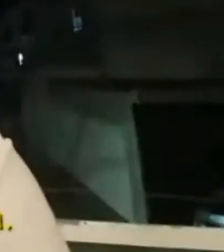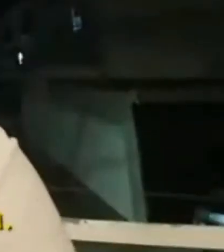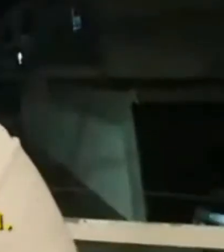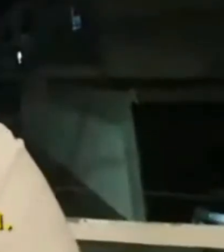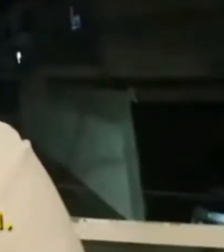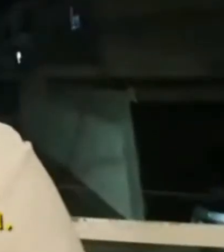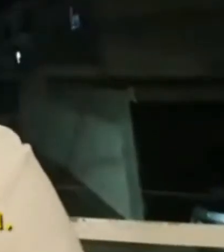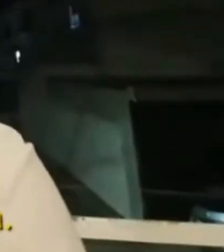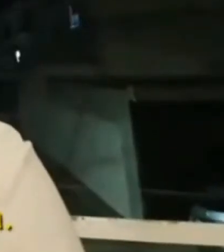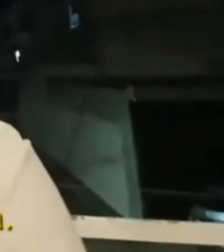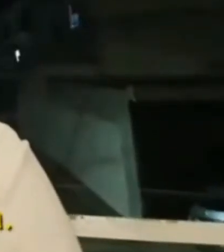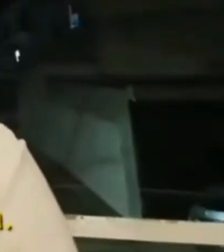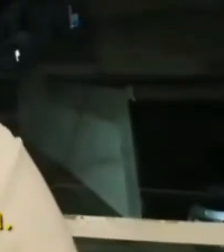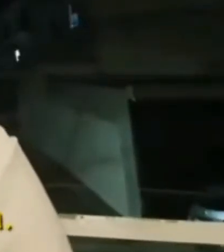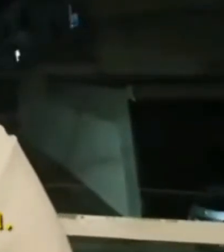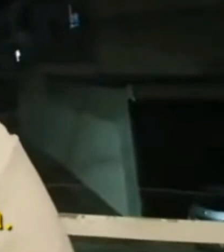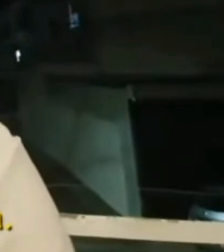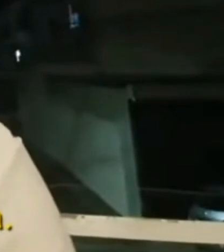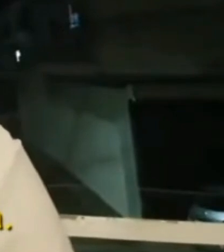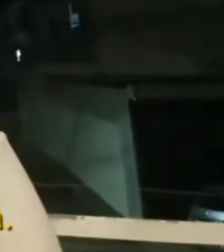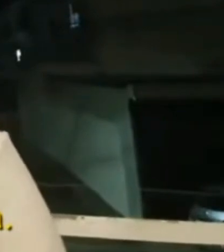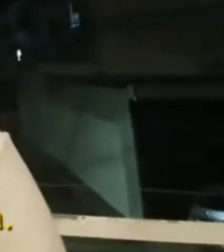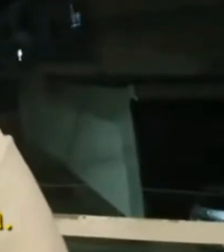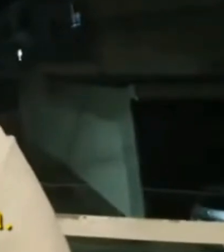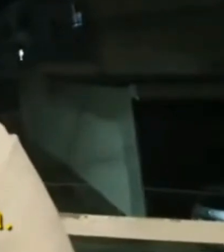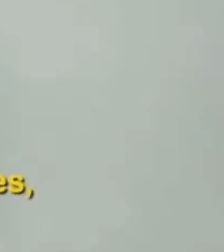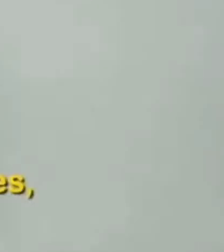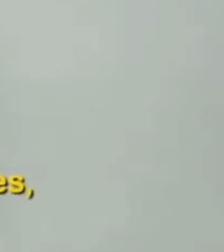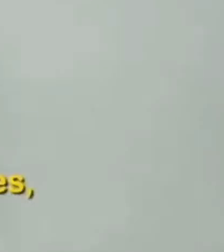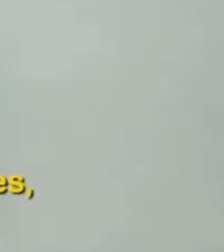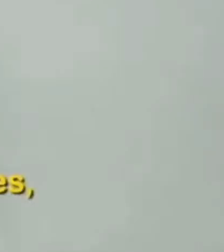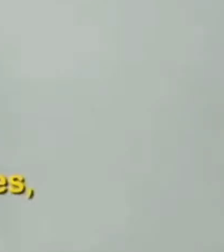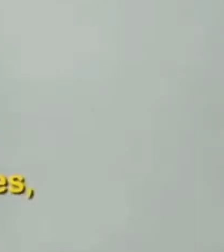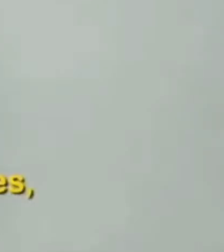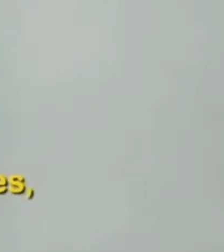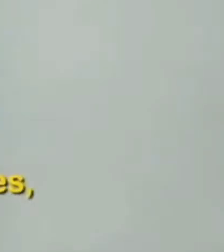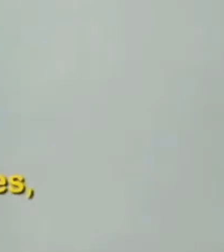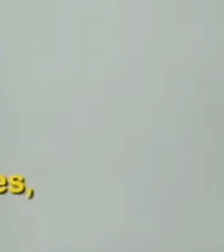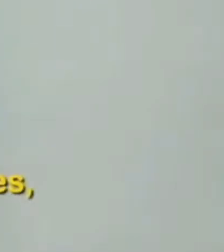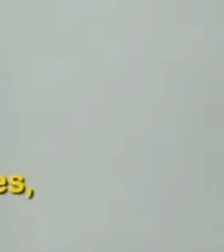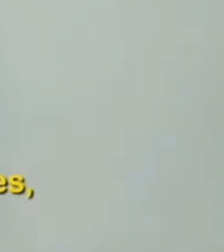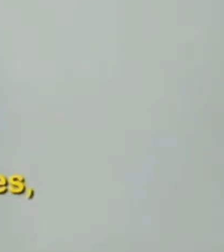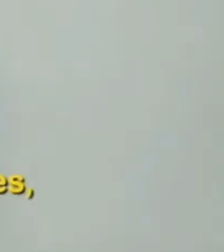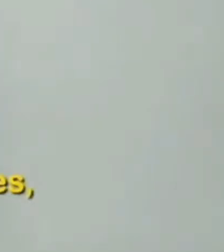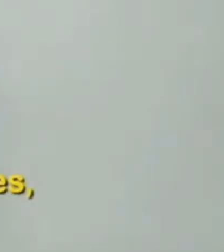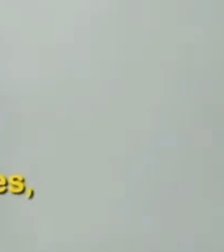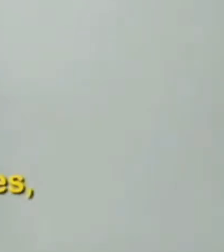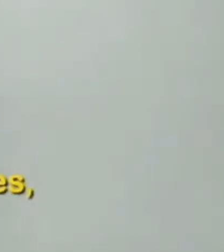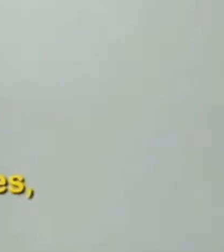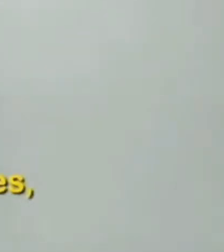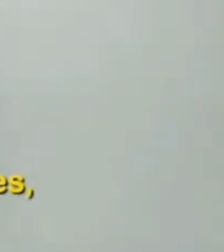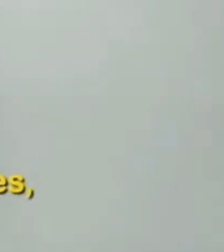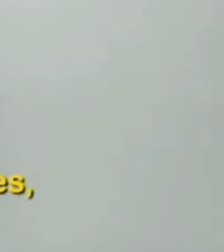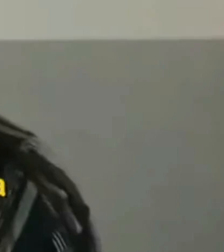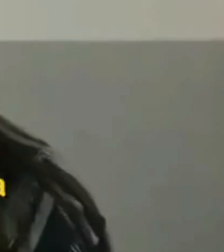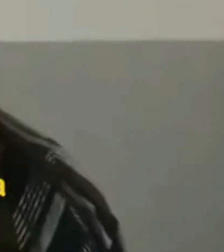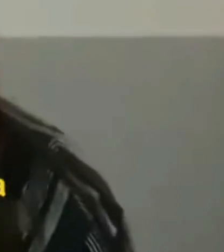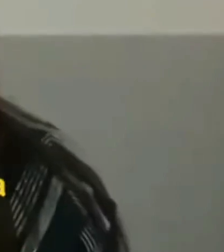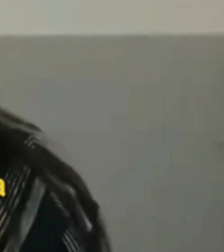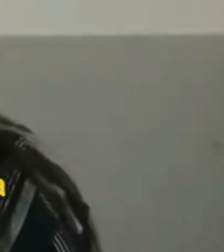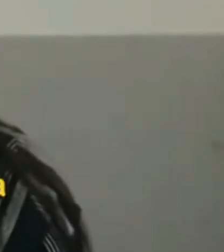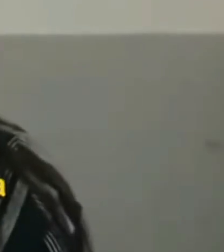Yo quería portar mi casa, quería hacer algo, pero no podía. Acaba de salir y no tenía planes y no tenía trabajo.